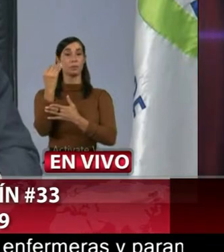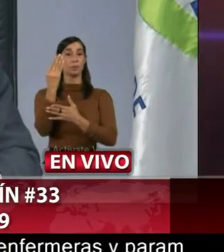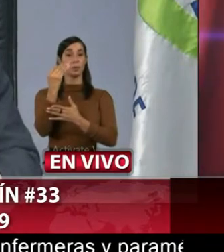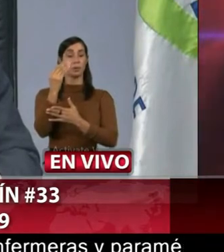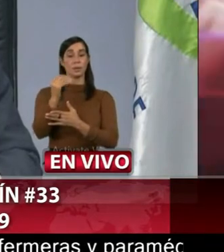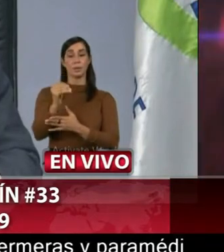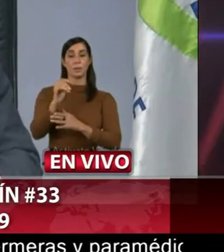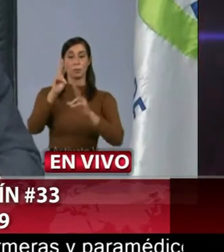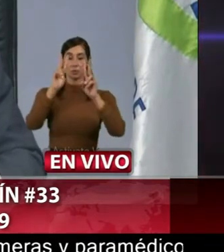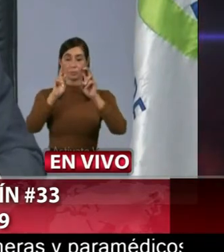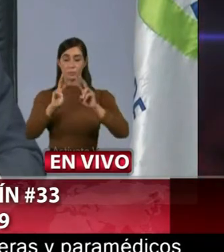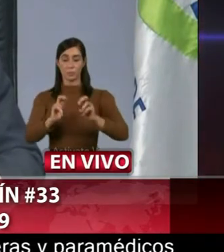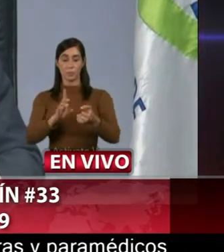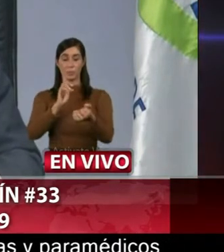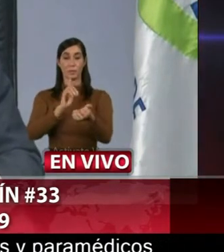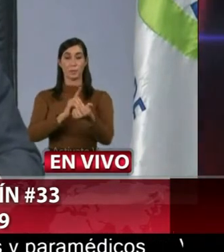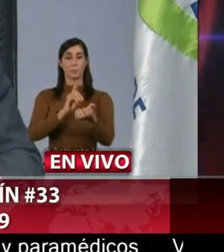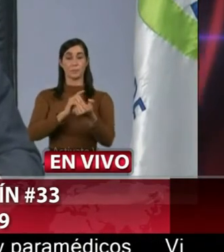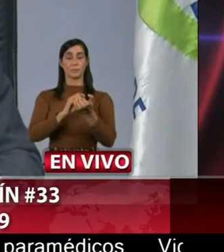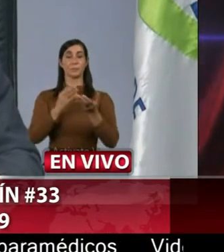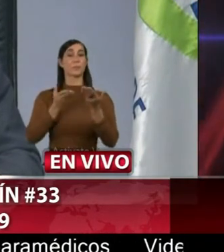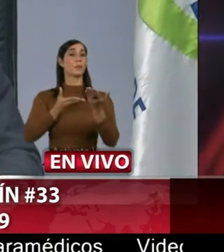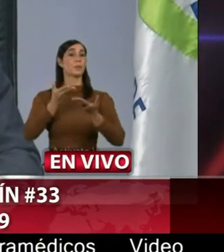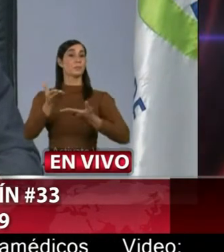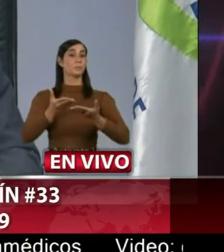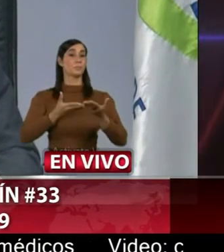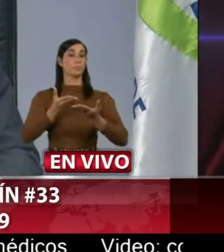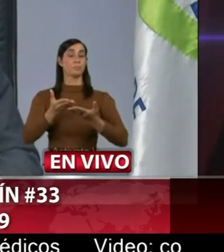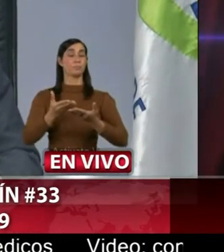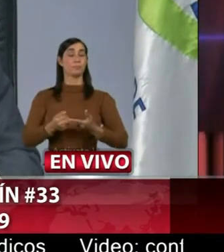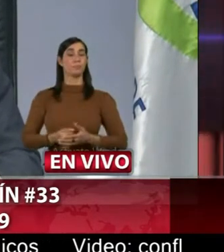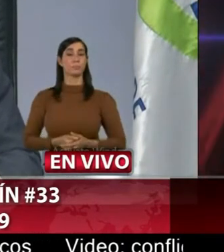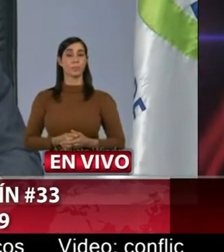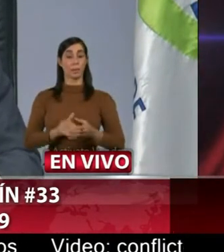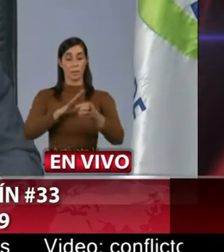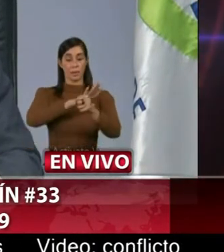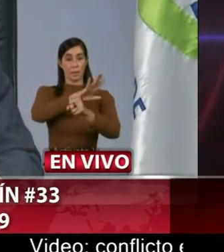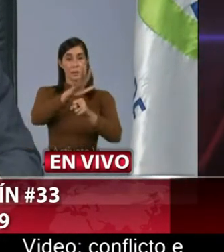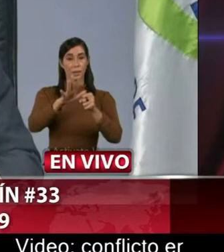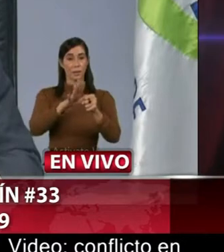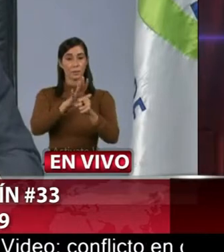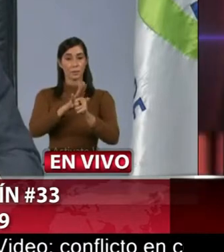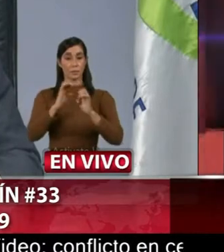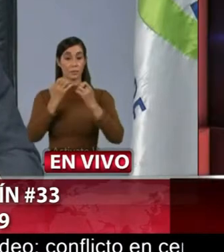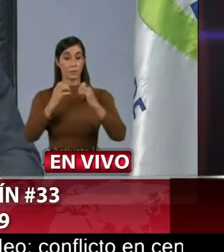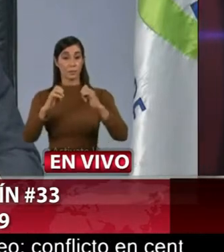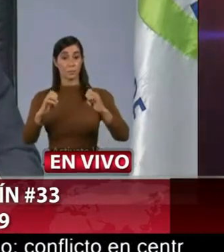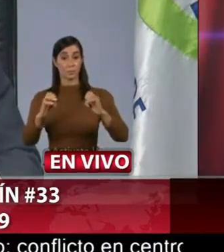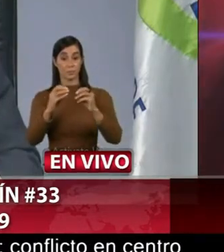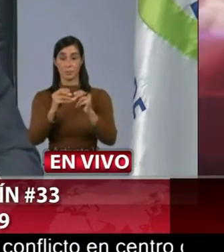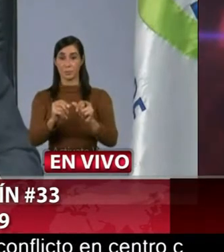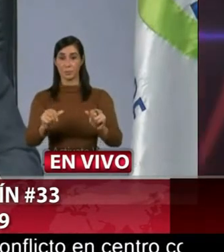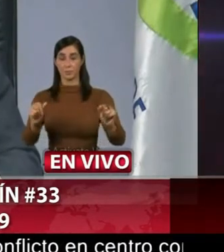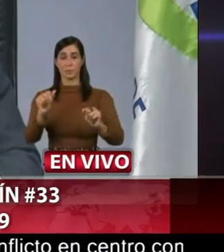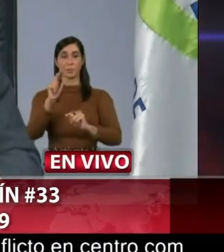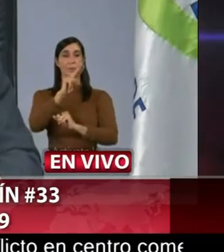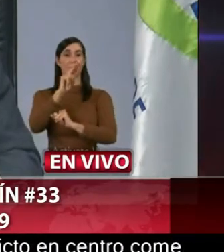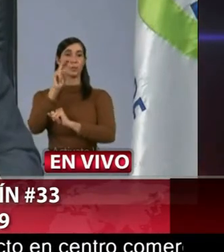remotas fueron ofrecidas y el total de casos de emergencia resueltos,